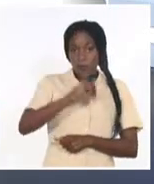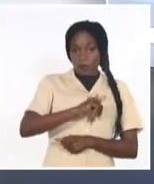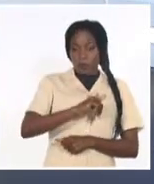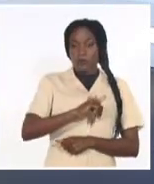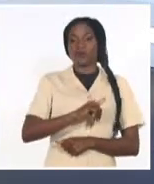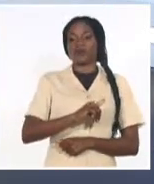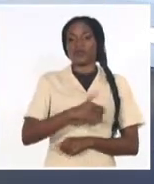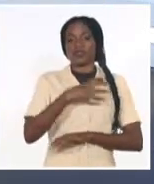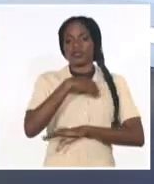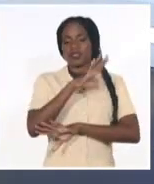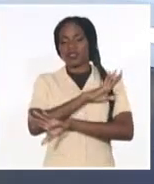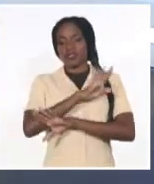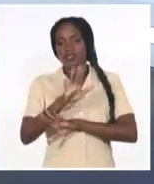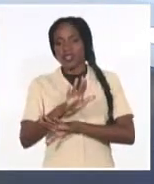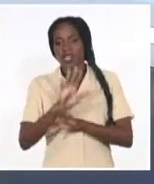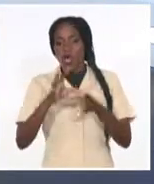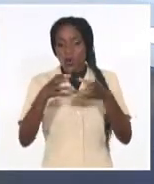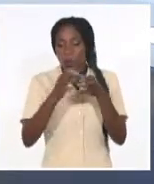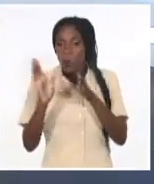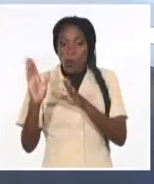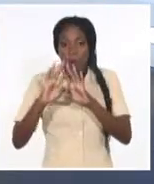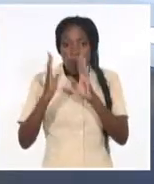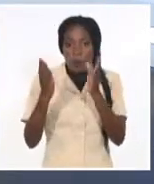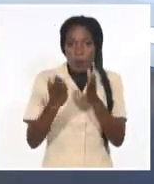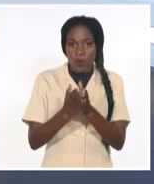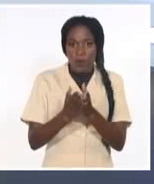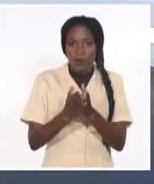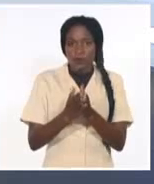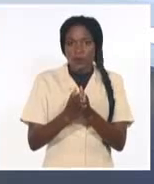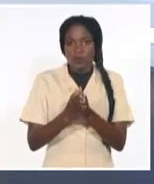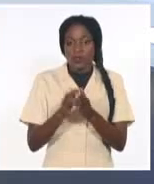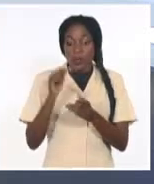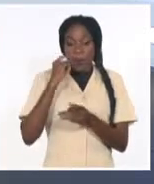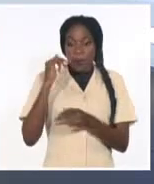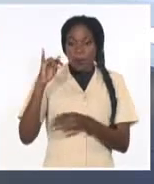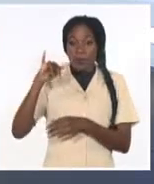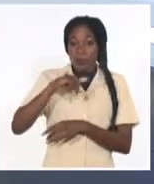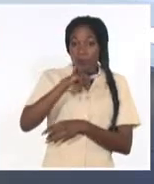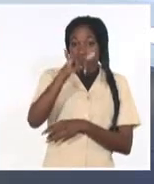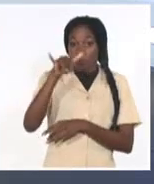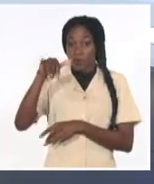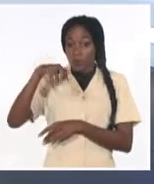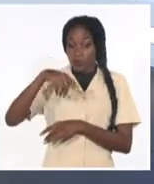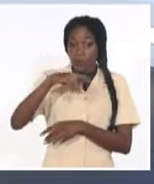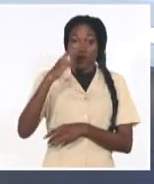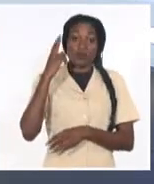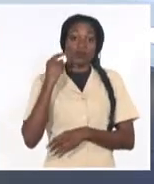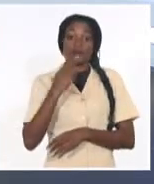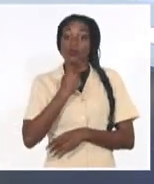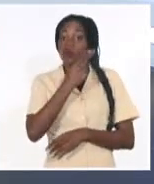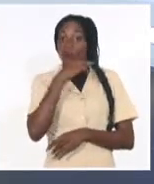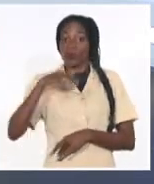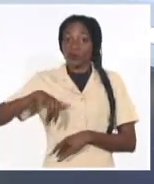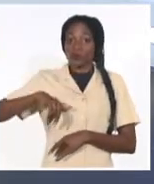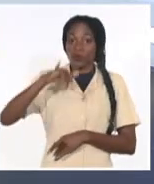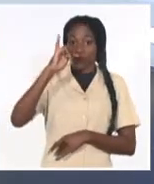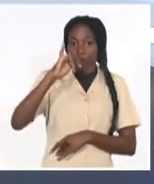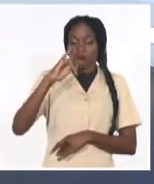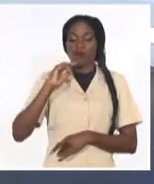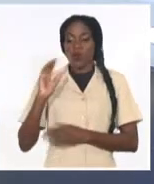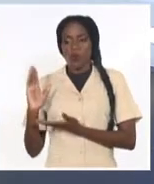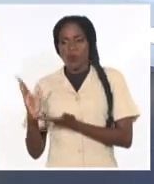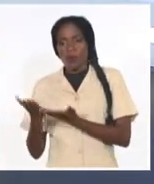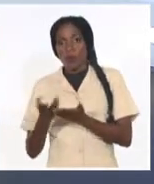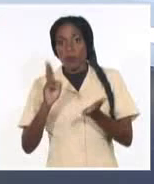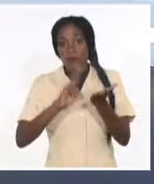Antillas ya tiene en casa a su delegación. Al pie de la escalería del avión, el aeropuerto internacional José Martí, Jorge Luis Brocho Lorenzo,